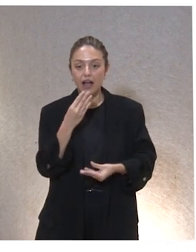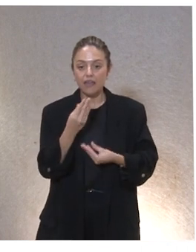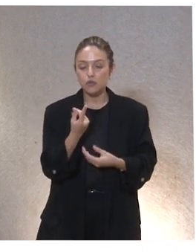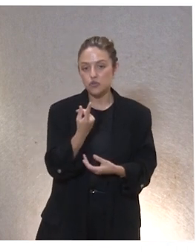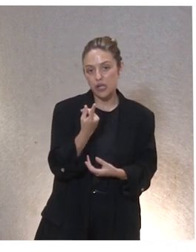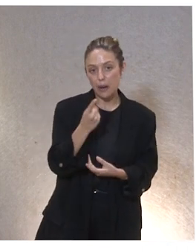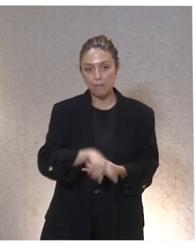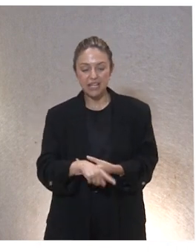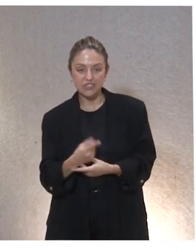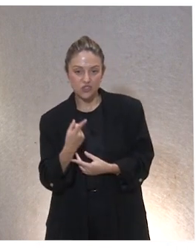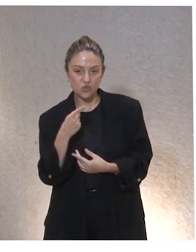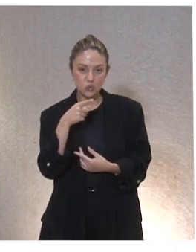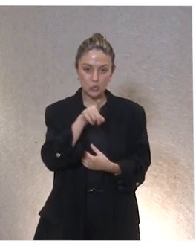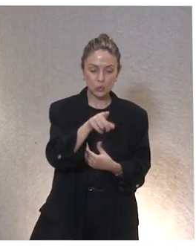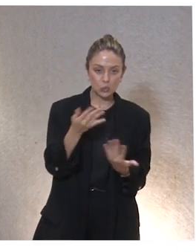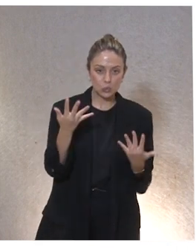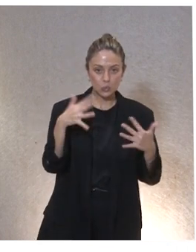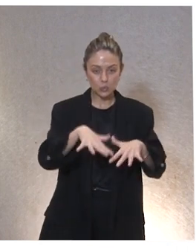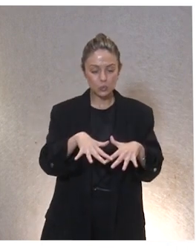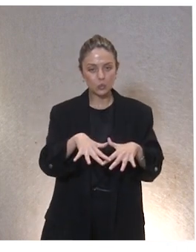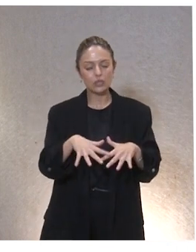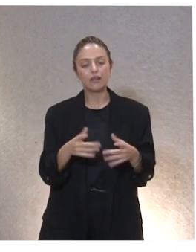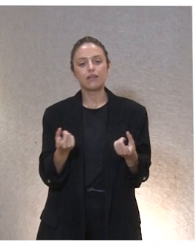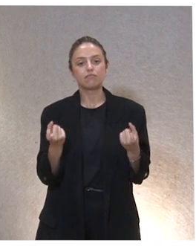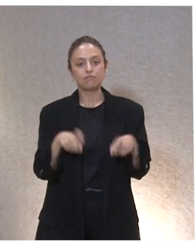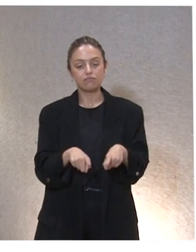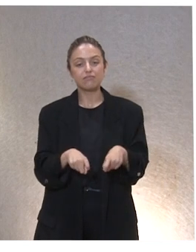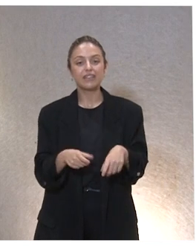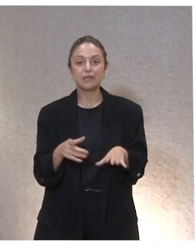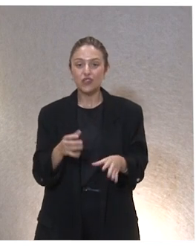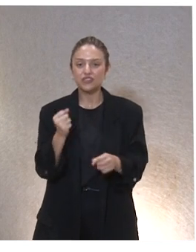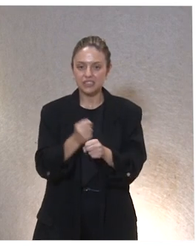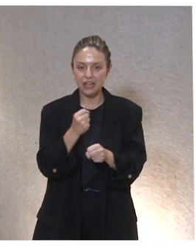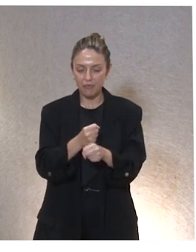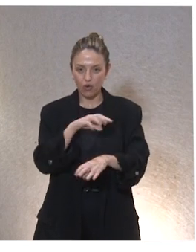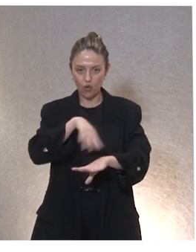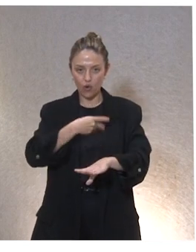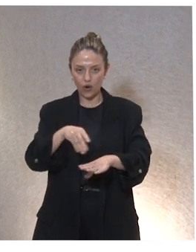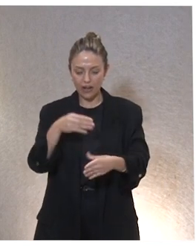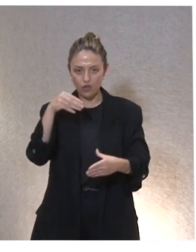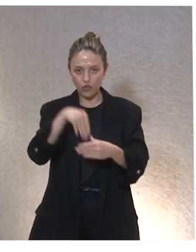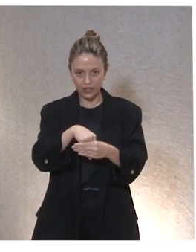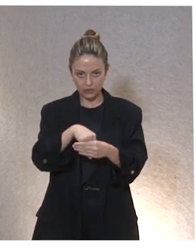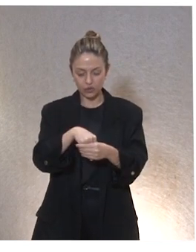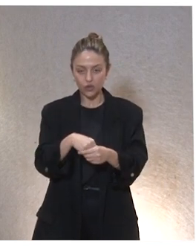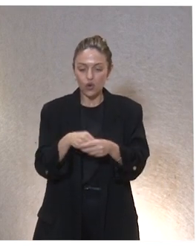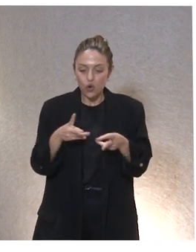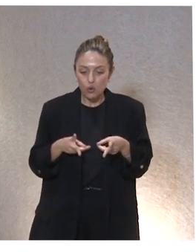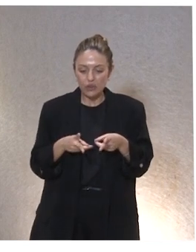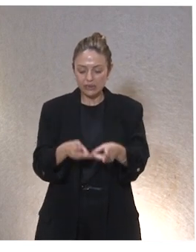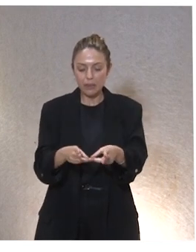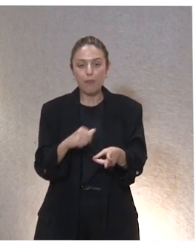mes o mes y medio reuniones en tiempo de trabajo. Hay un tiempo que es